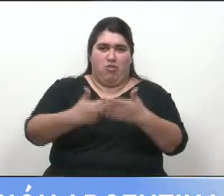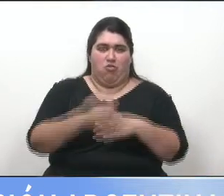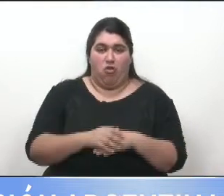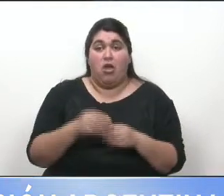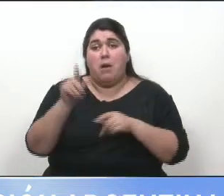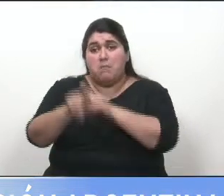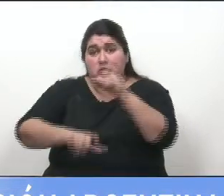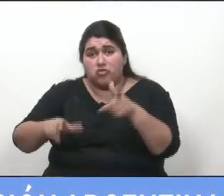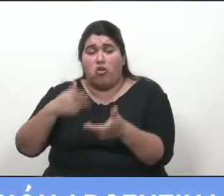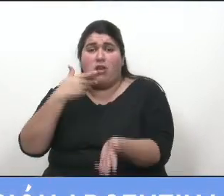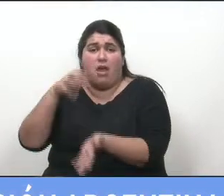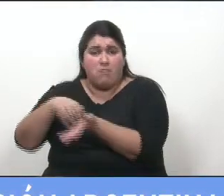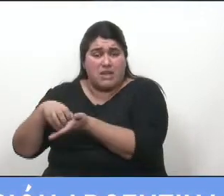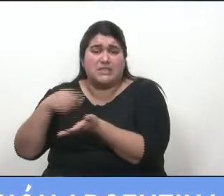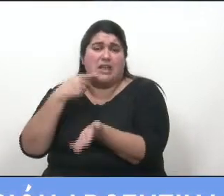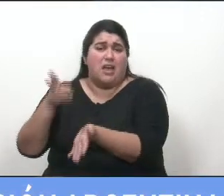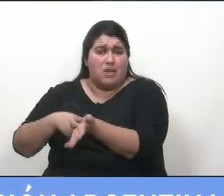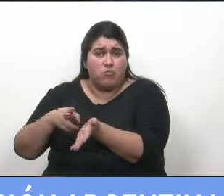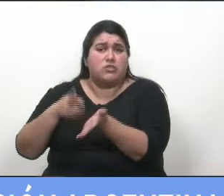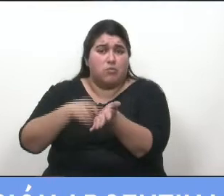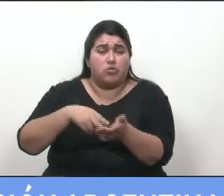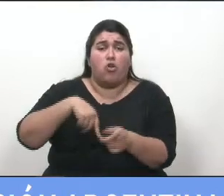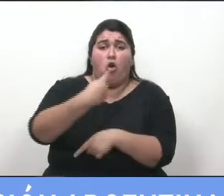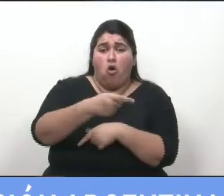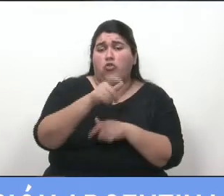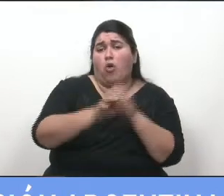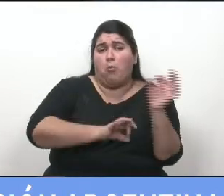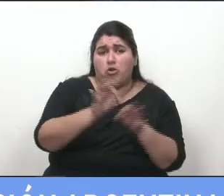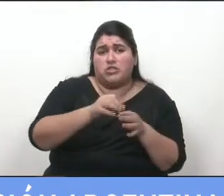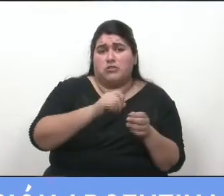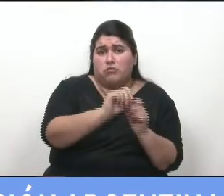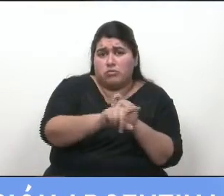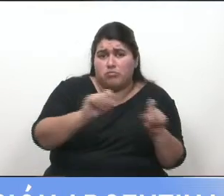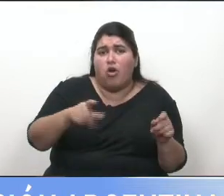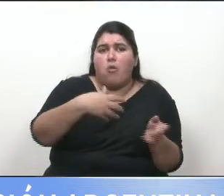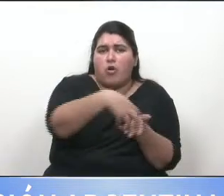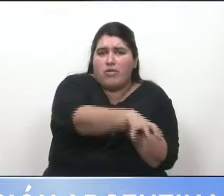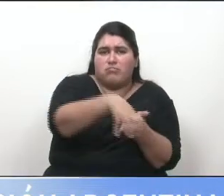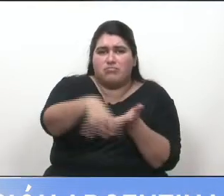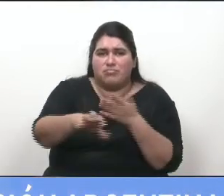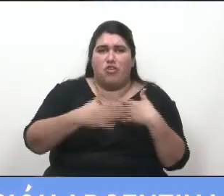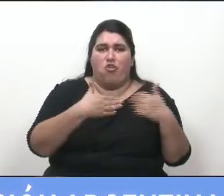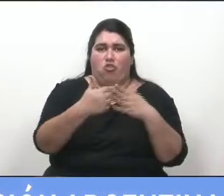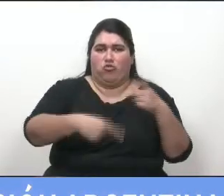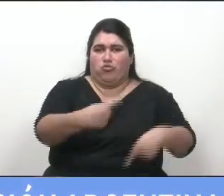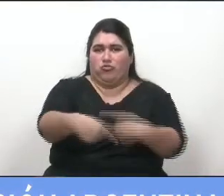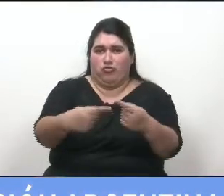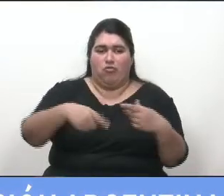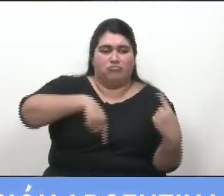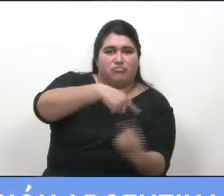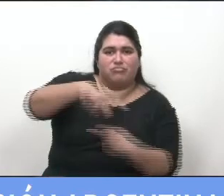impuestos, a los que se le otorgan franquicias impositivas con el mismo sentido promocional hacia la construcción.